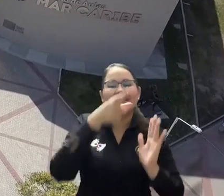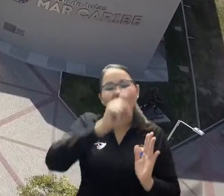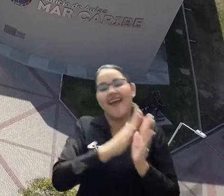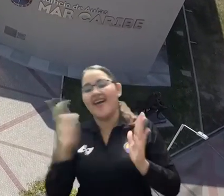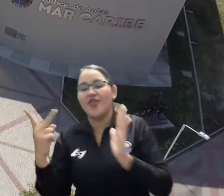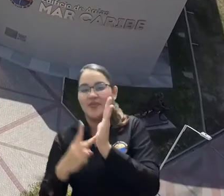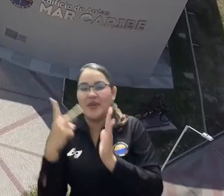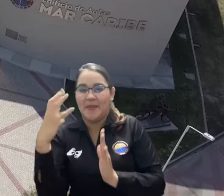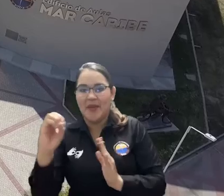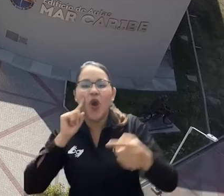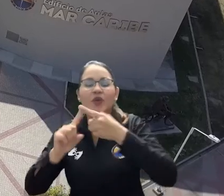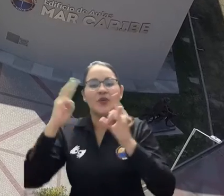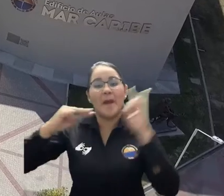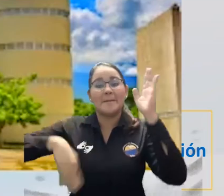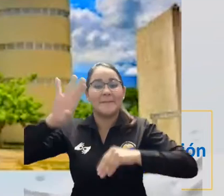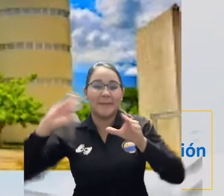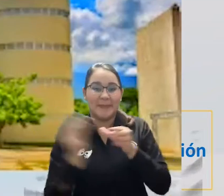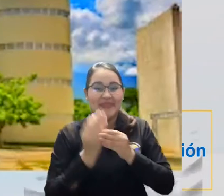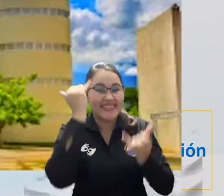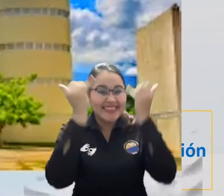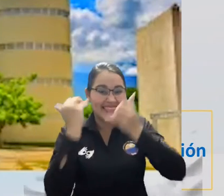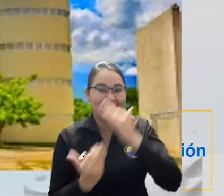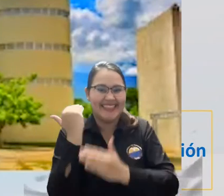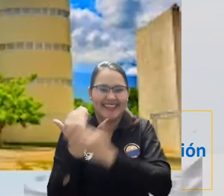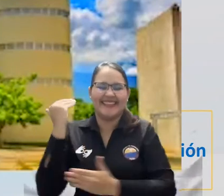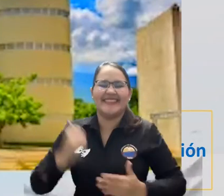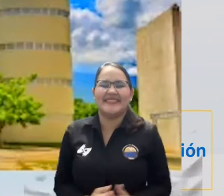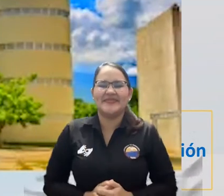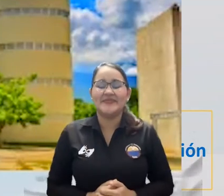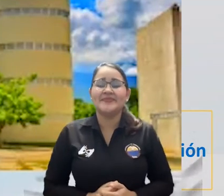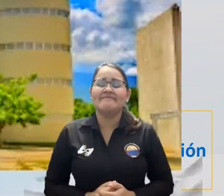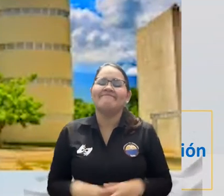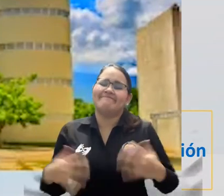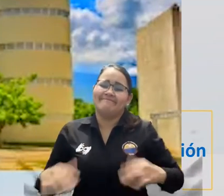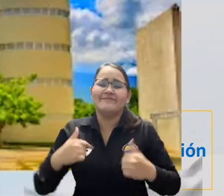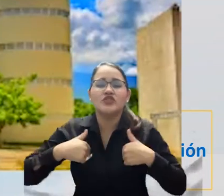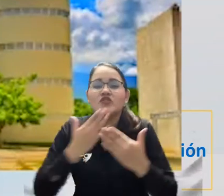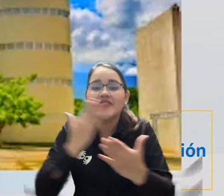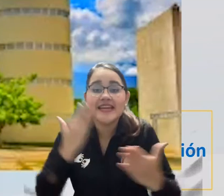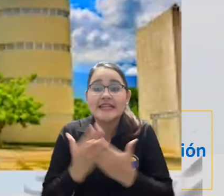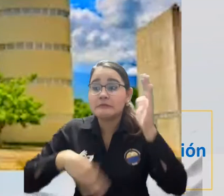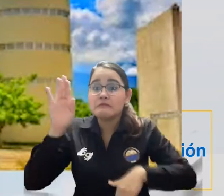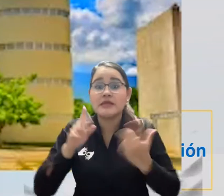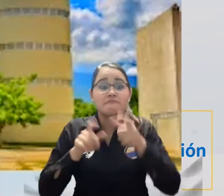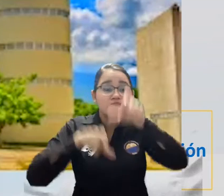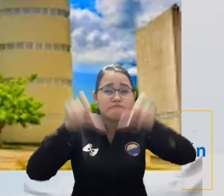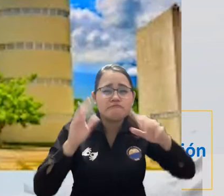incluyente e innovadora. Les agradezco, como lo he hecho en otros espacios, a los demás integrantes del Consejo Exterior que